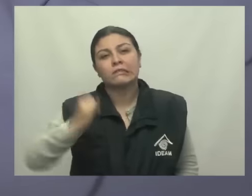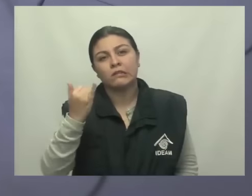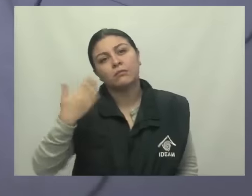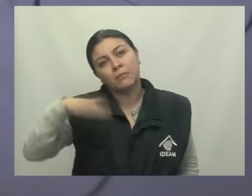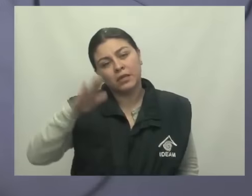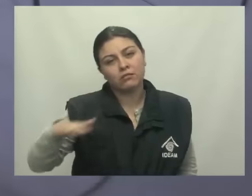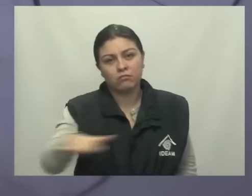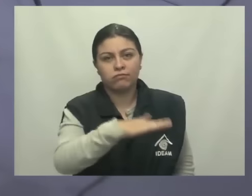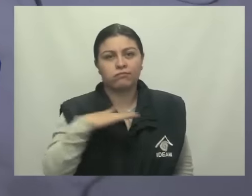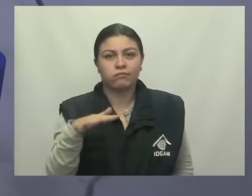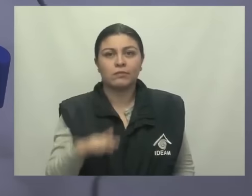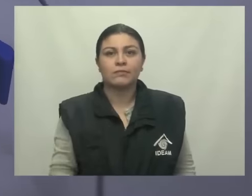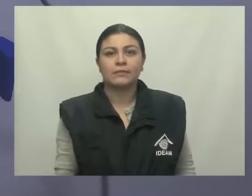nublados en la mayor parte del área.